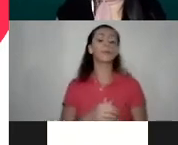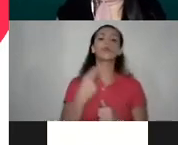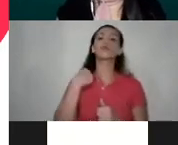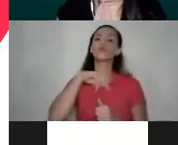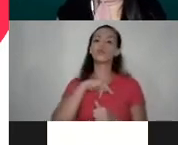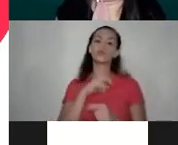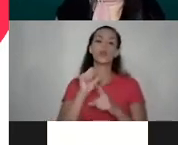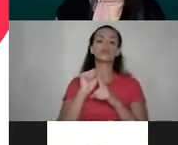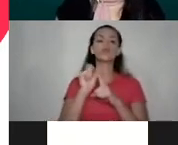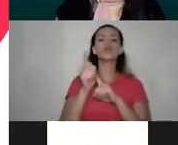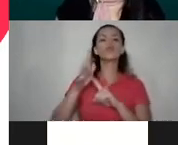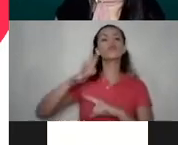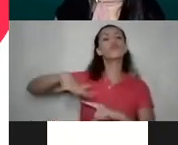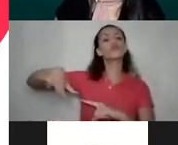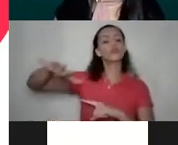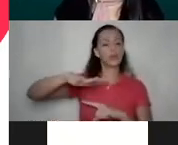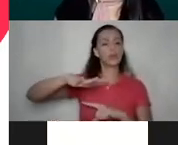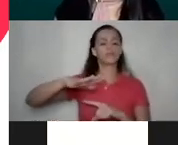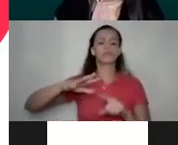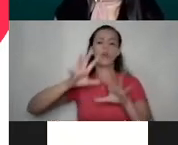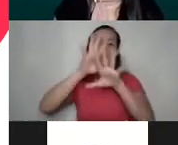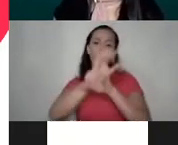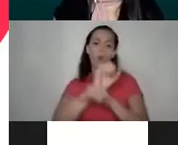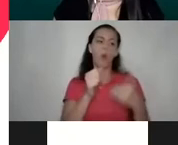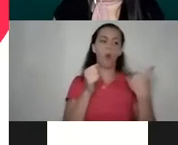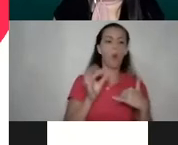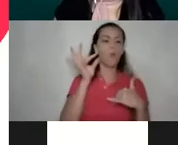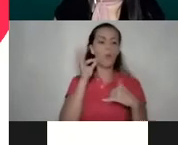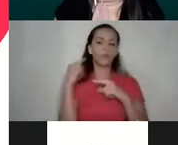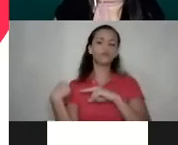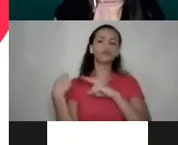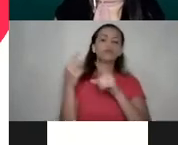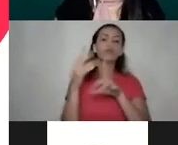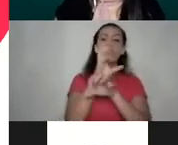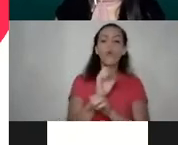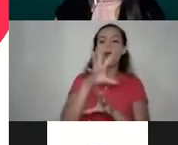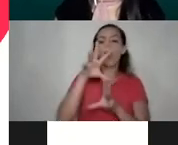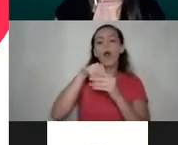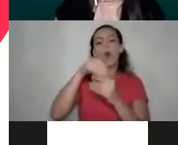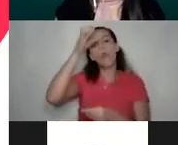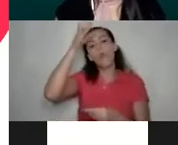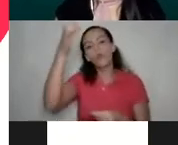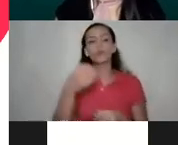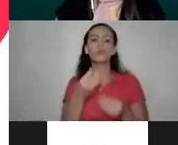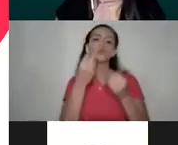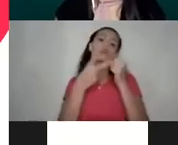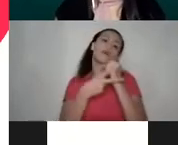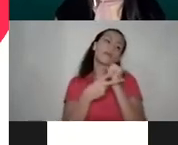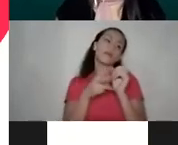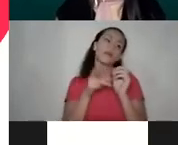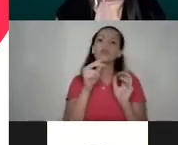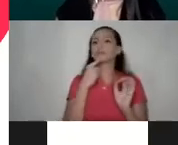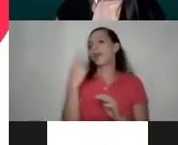socializadas y socializados, tanto los hombres como las mujeres, dentro de una cultura que en muchas ocasiones, por no decir en todas,